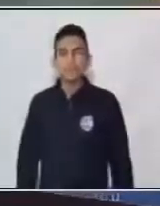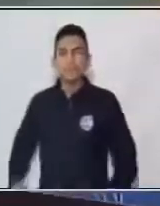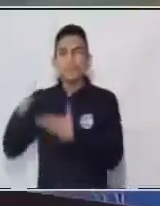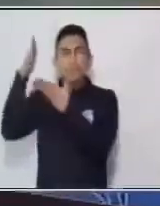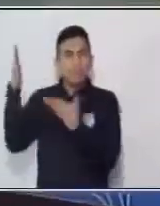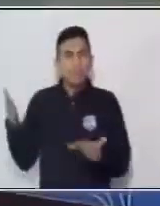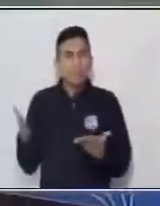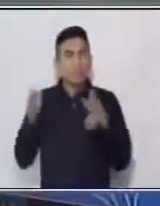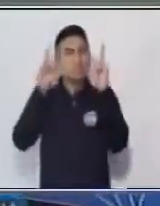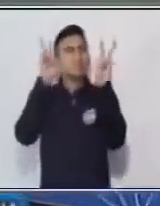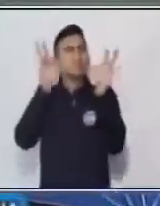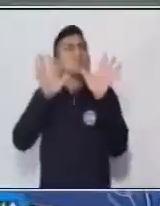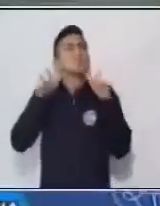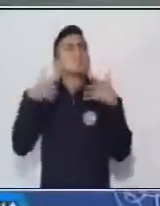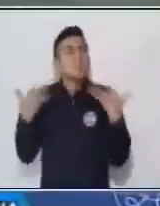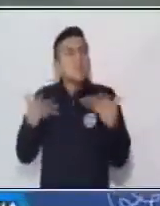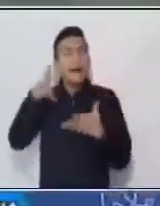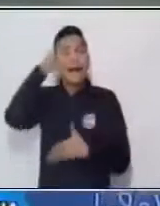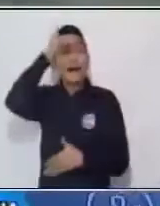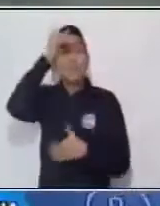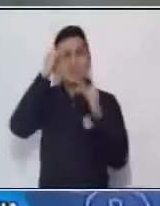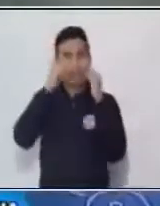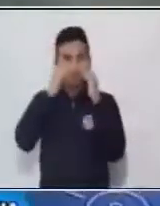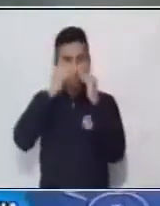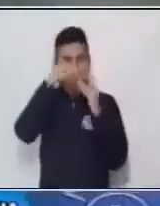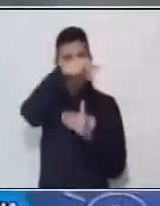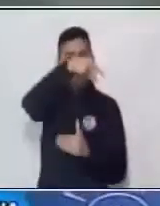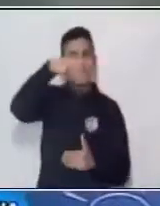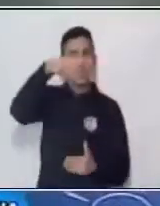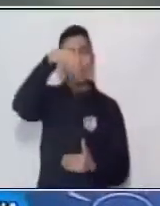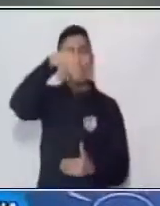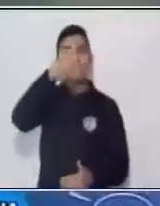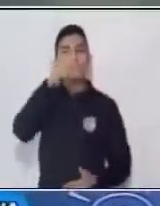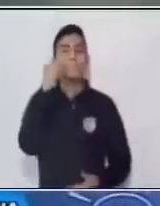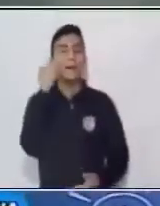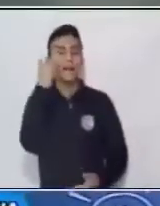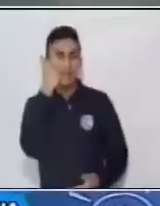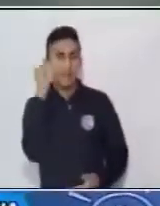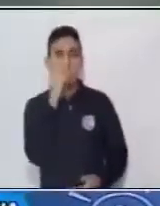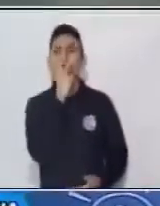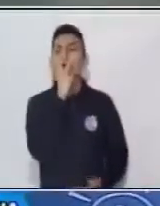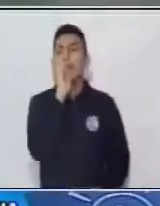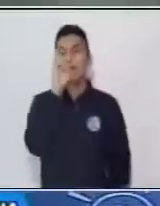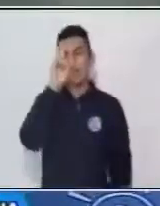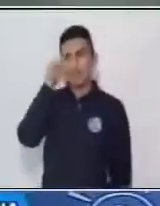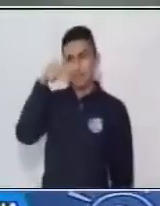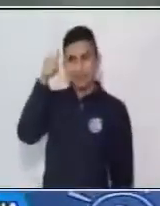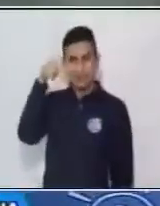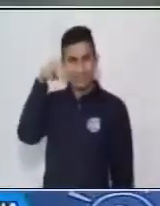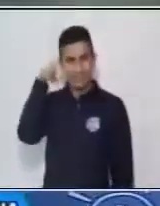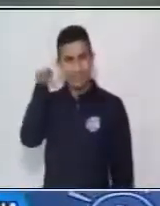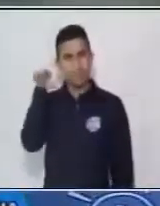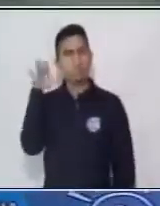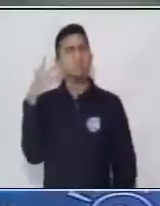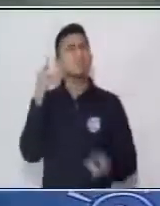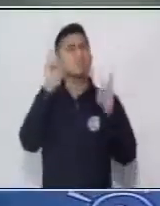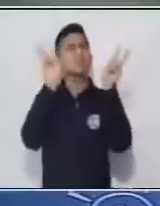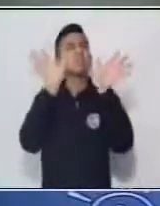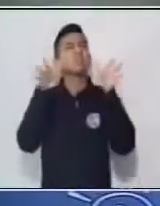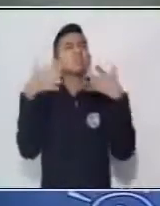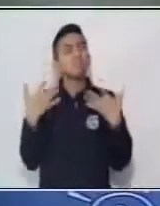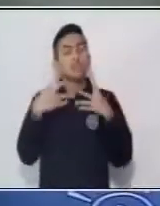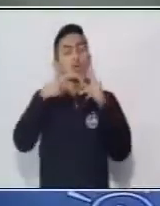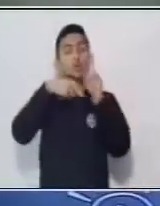Bienvenido a este espacio educativo Aprendo en Casa. Mi nombre es María Mercedes Hernández y en esta oportunidad voy a desarrollar el tema